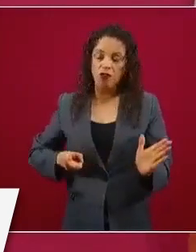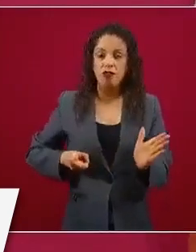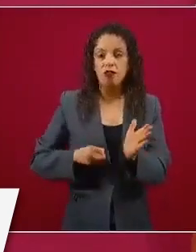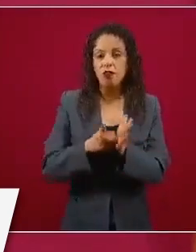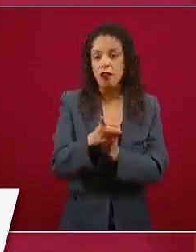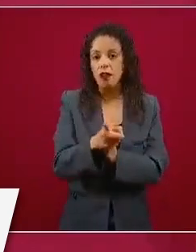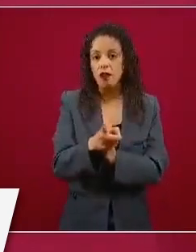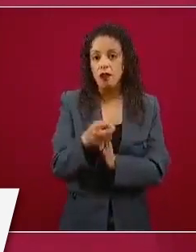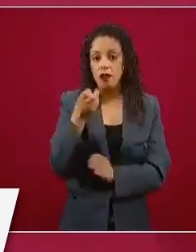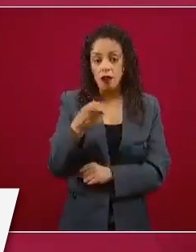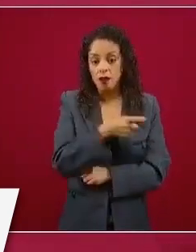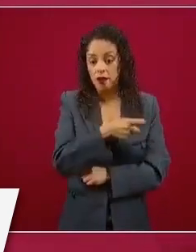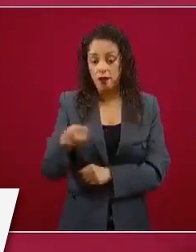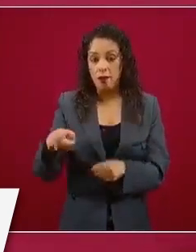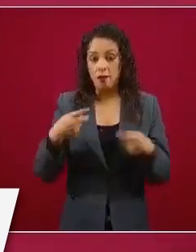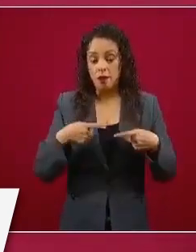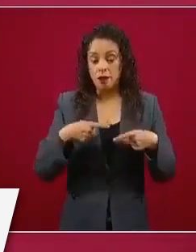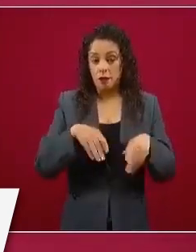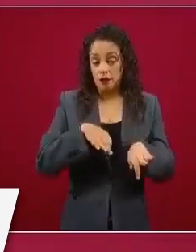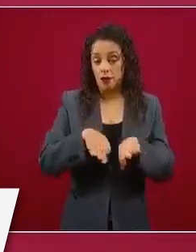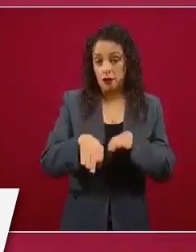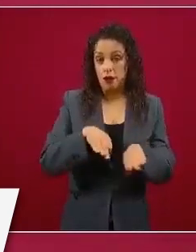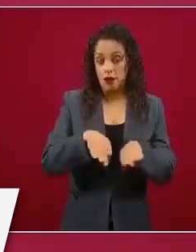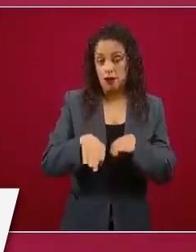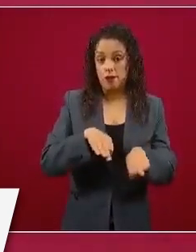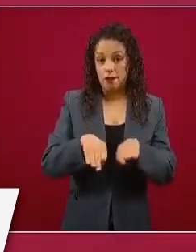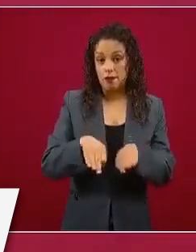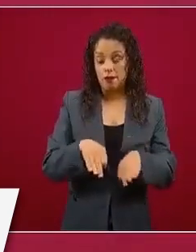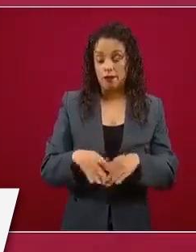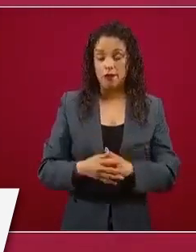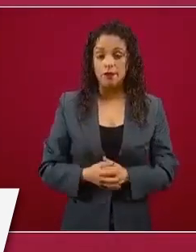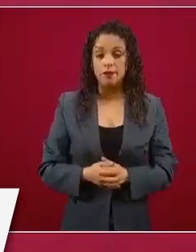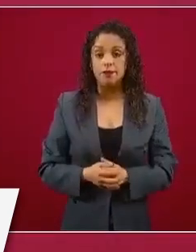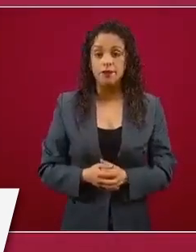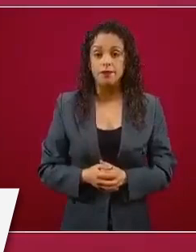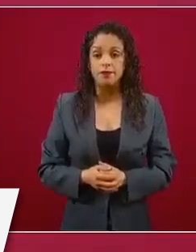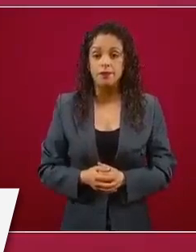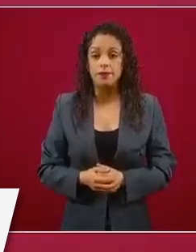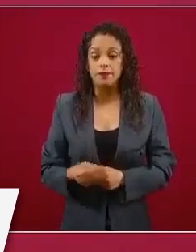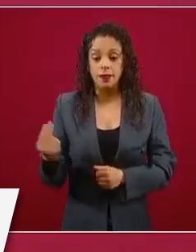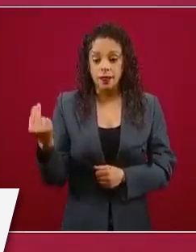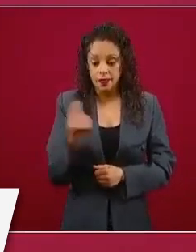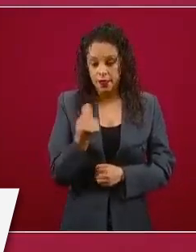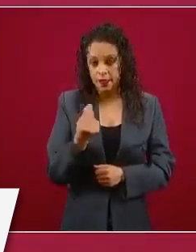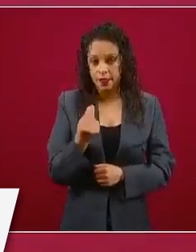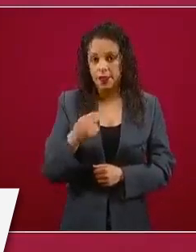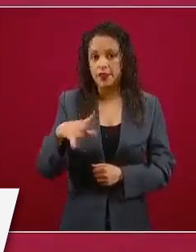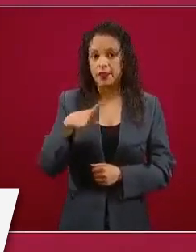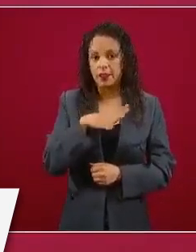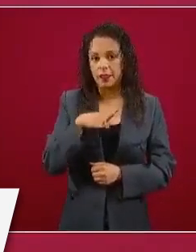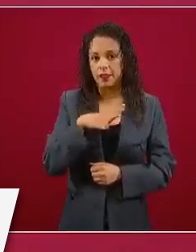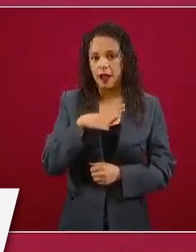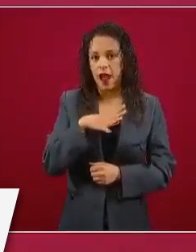que haya democracia sindical.